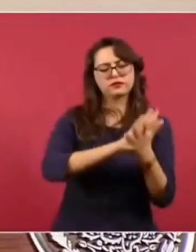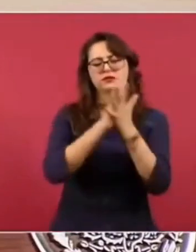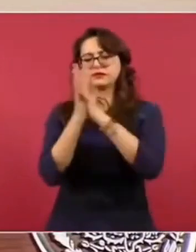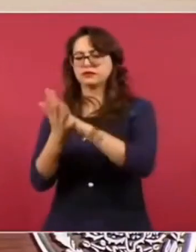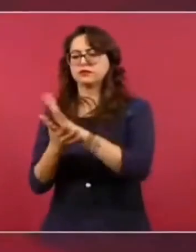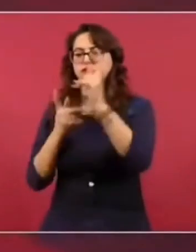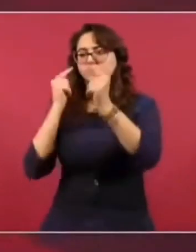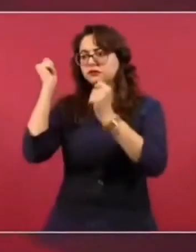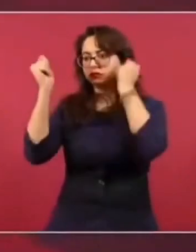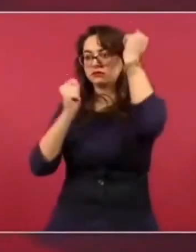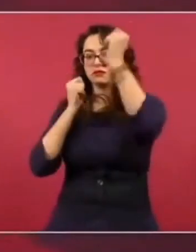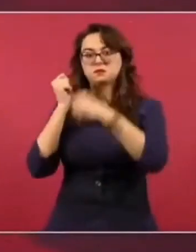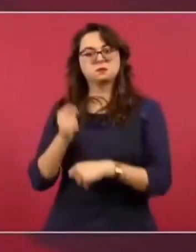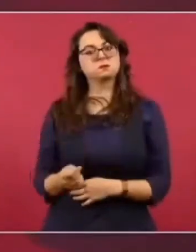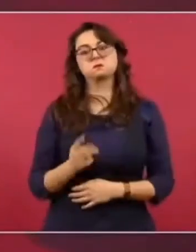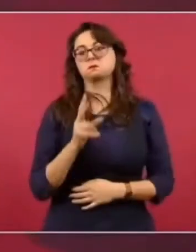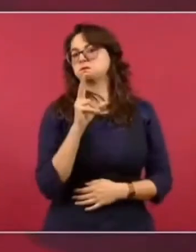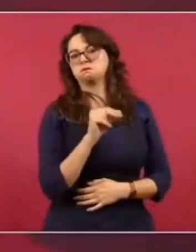No.